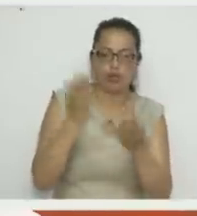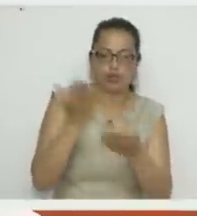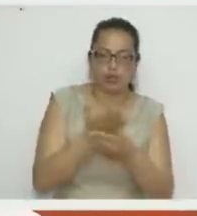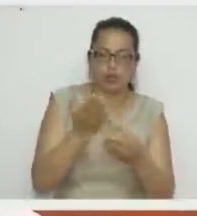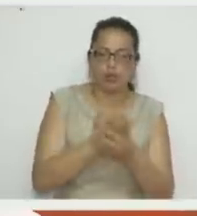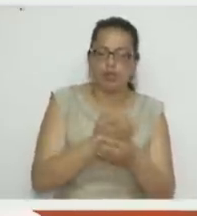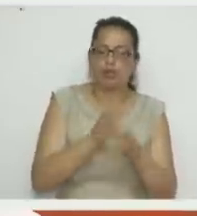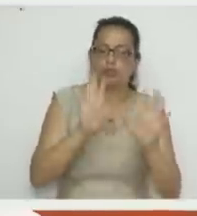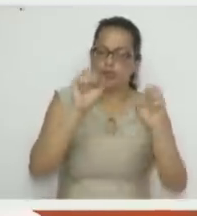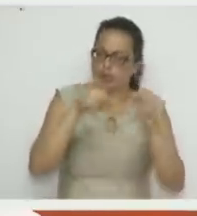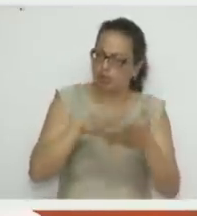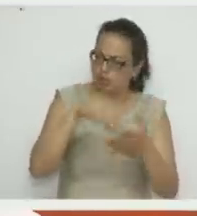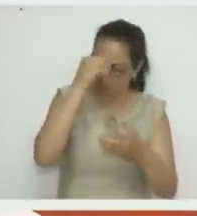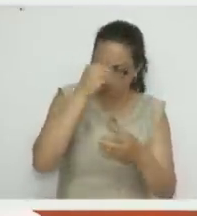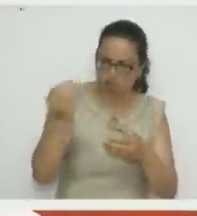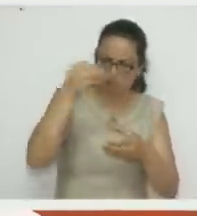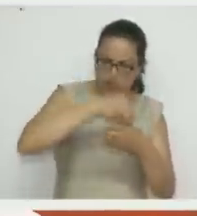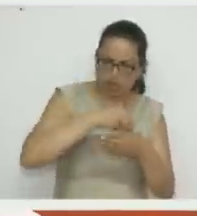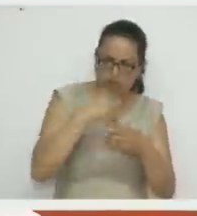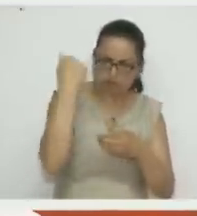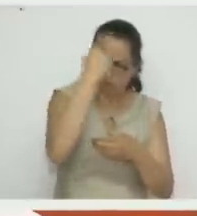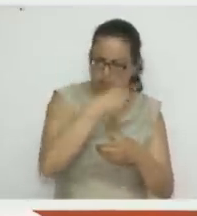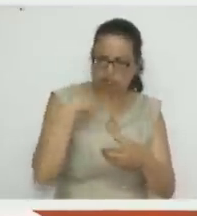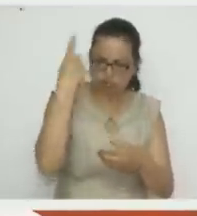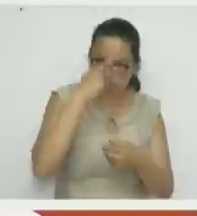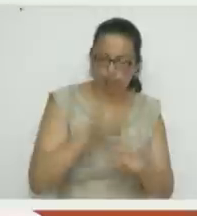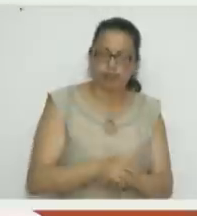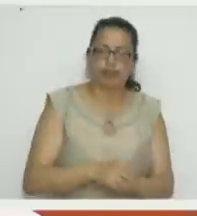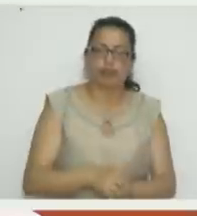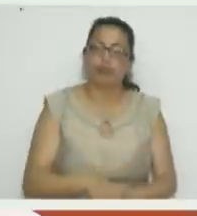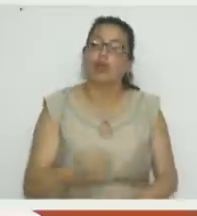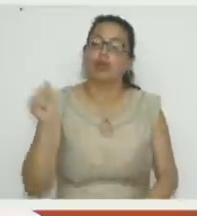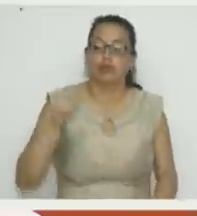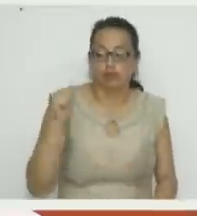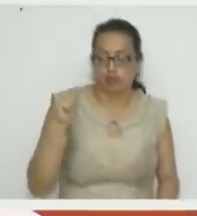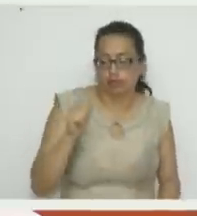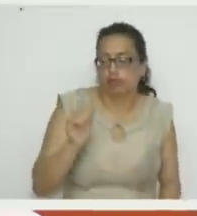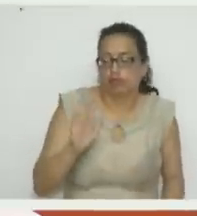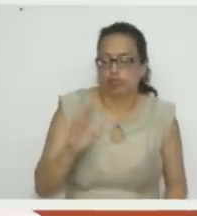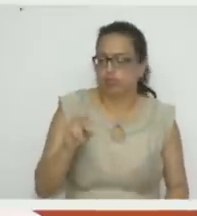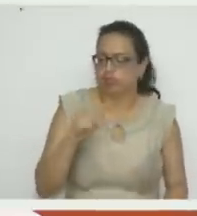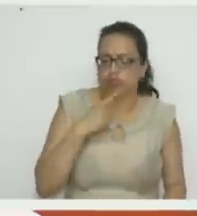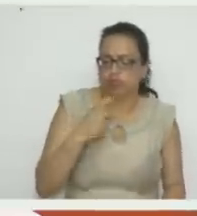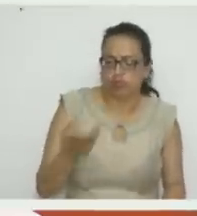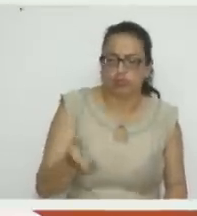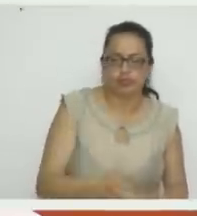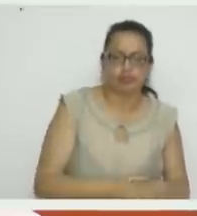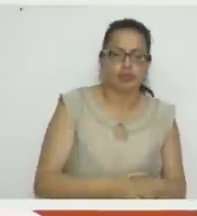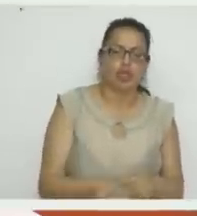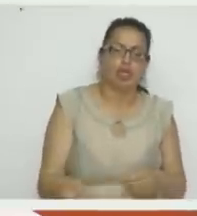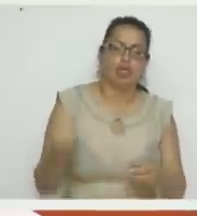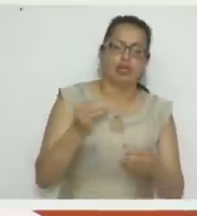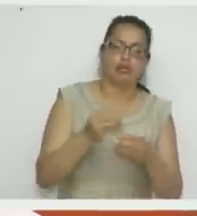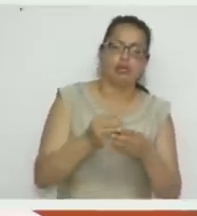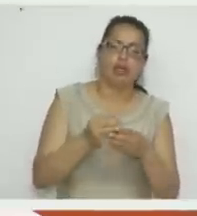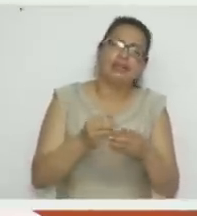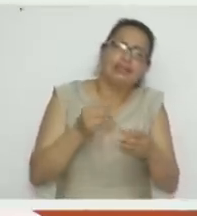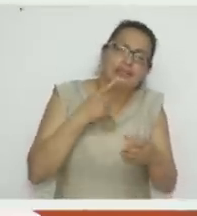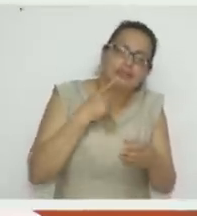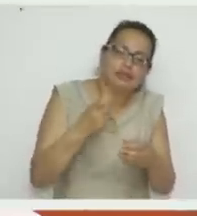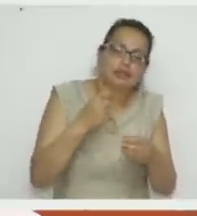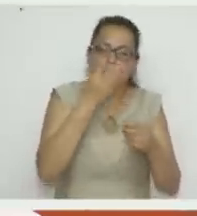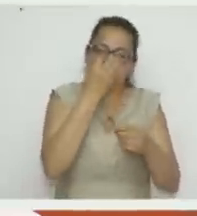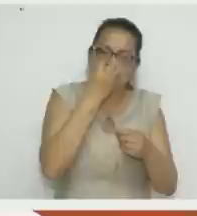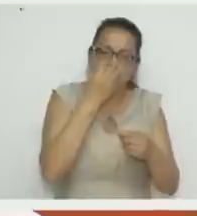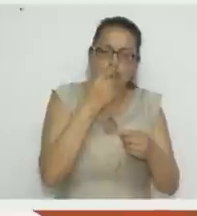las otras caritas. Estos muñequitos son realmente fáciles. Ahí el más complicado un poquito es el